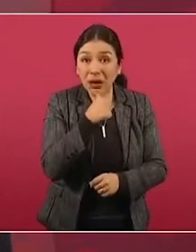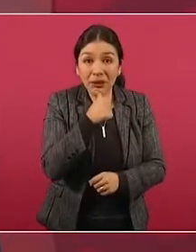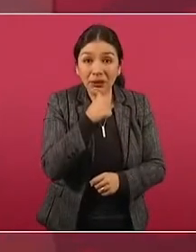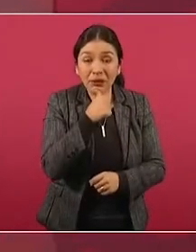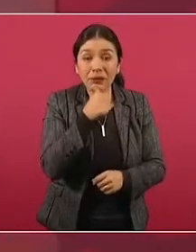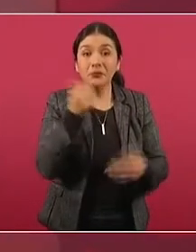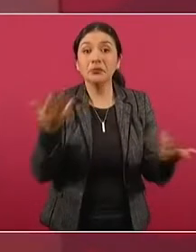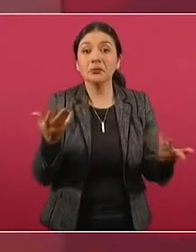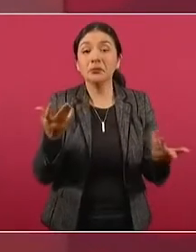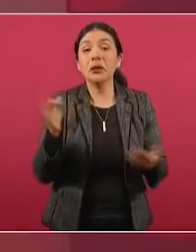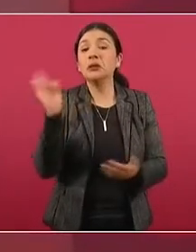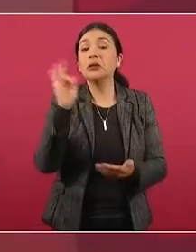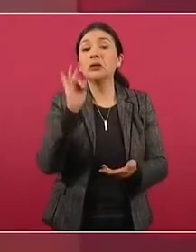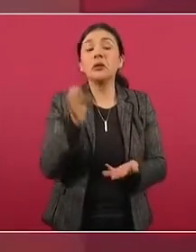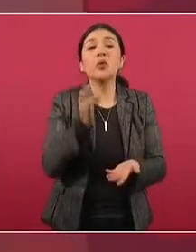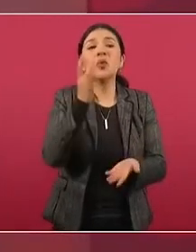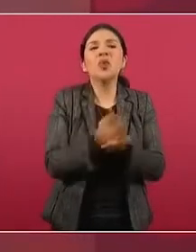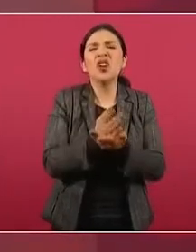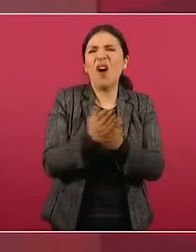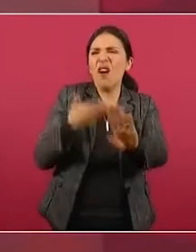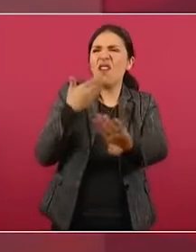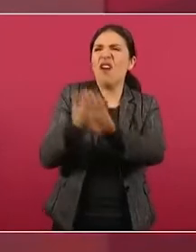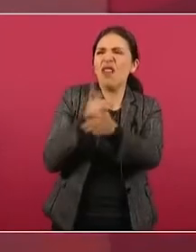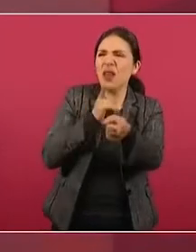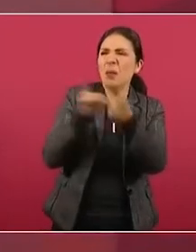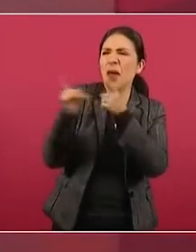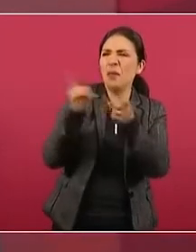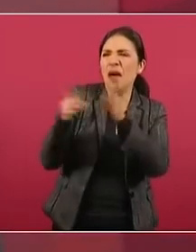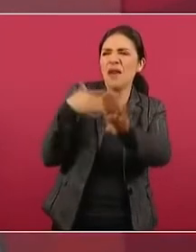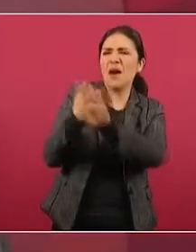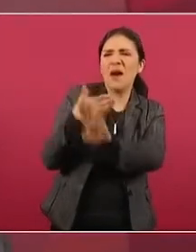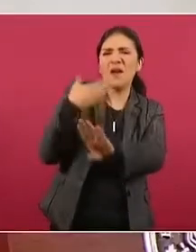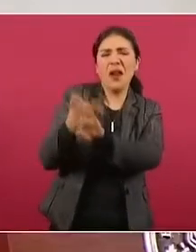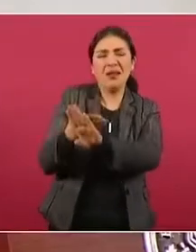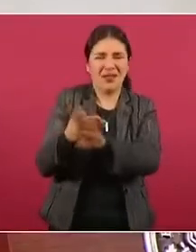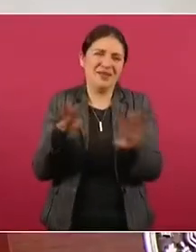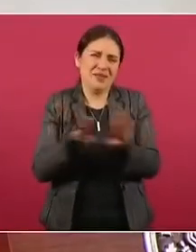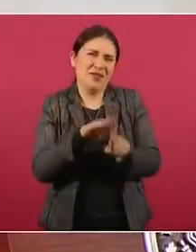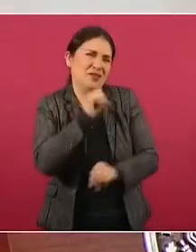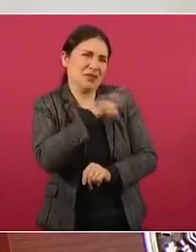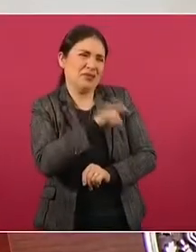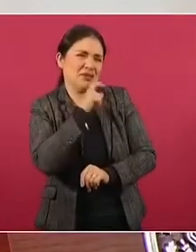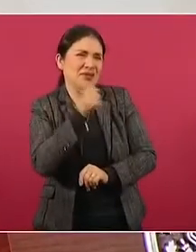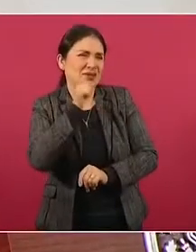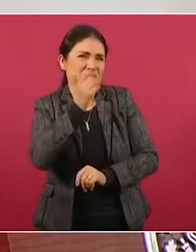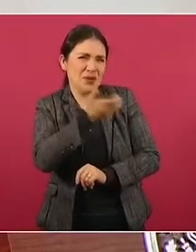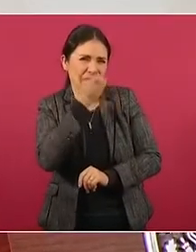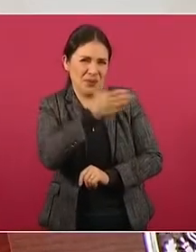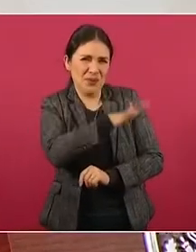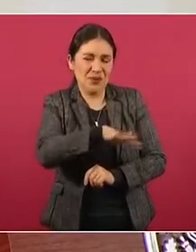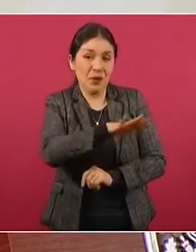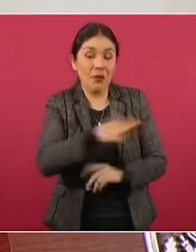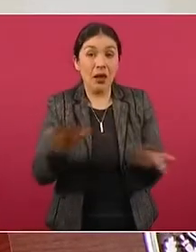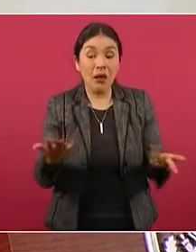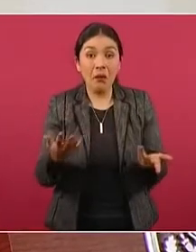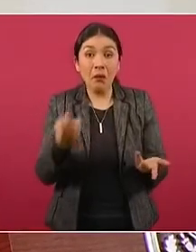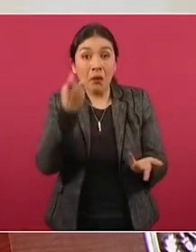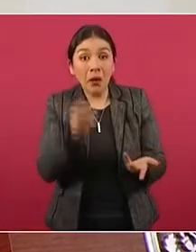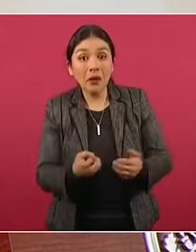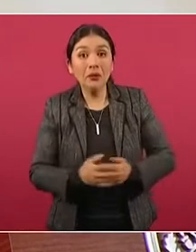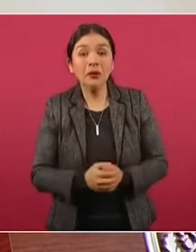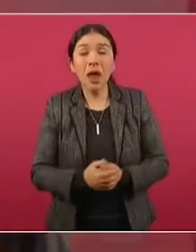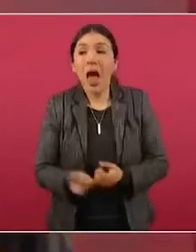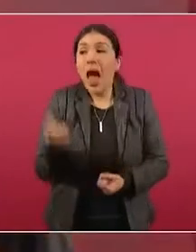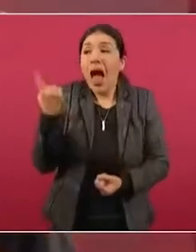sólo se dedican a atacar, como lo hacen, y son muy